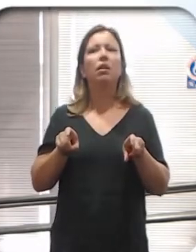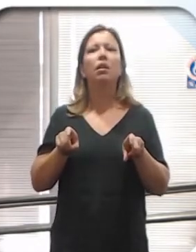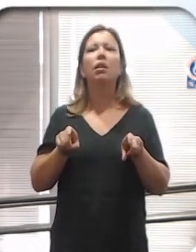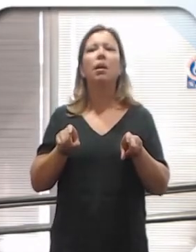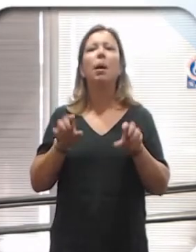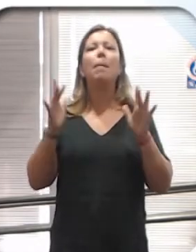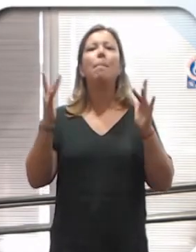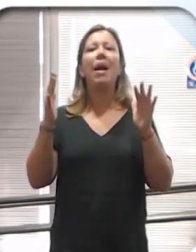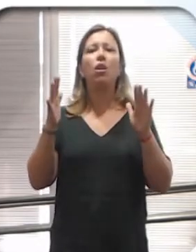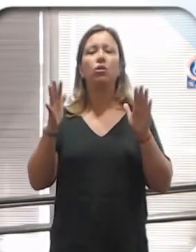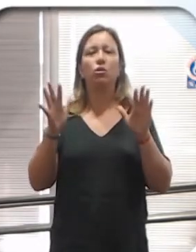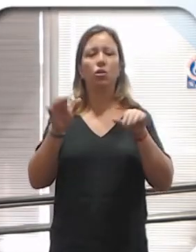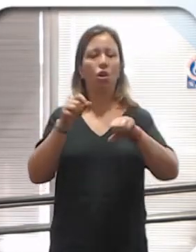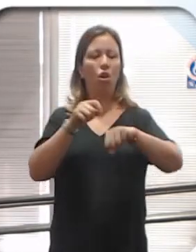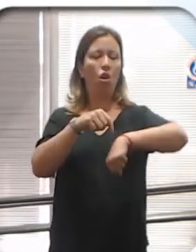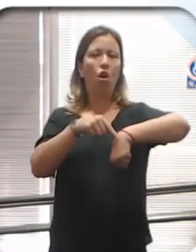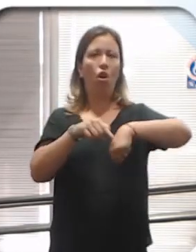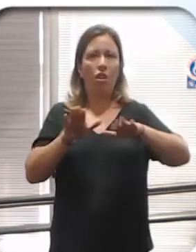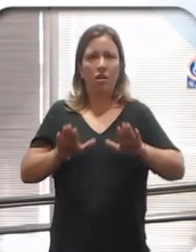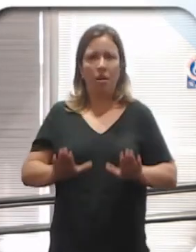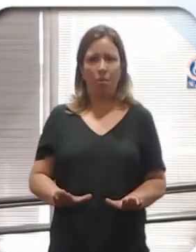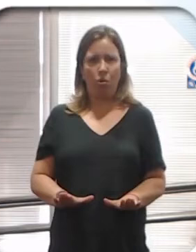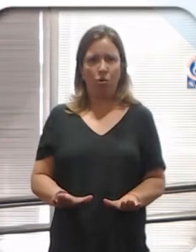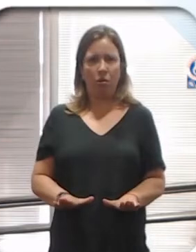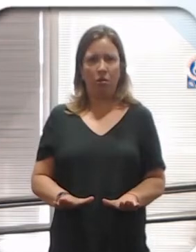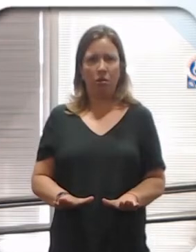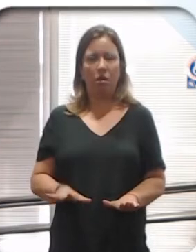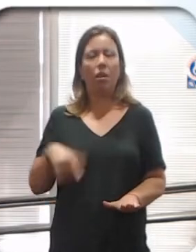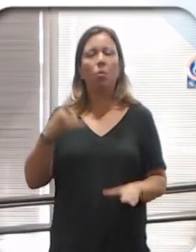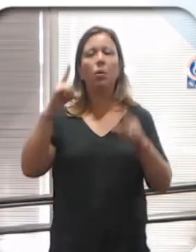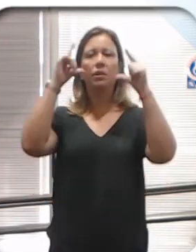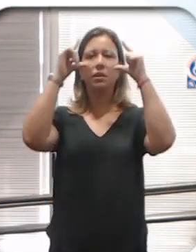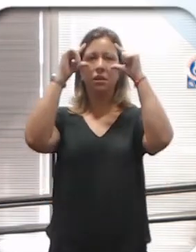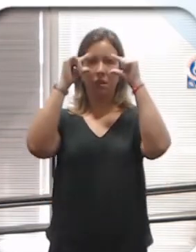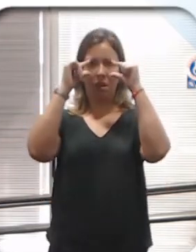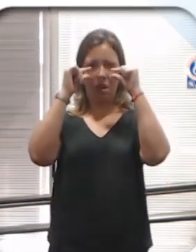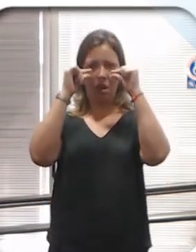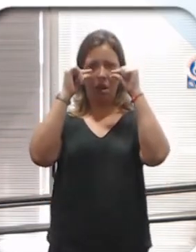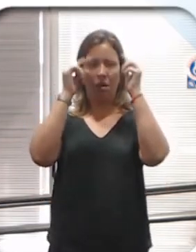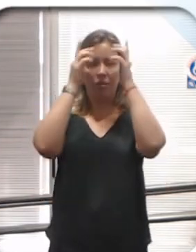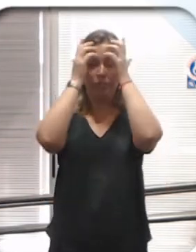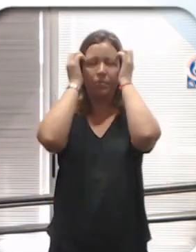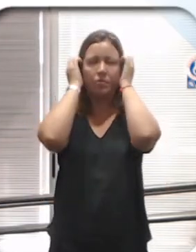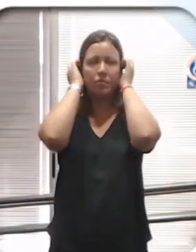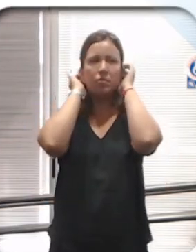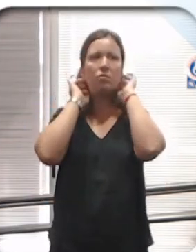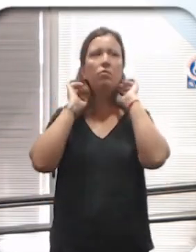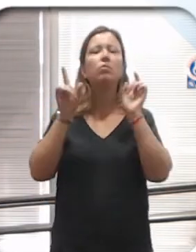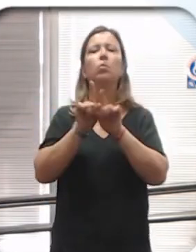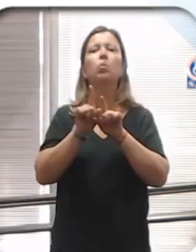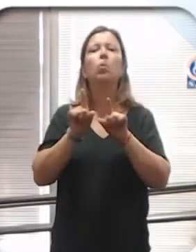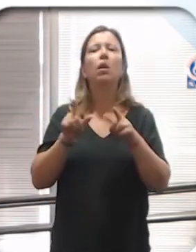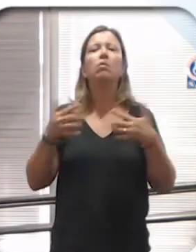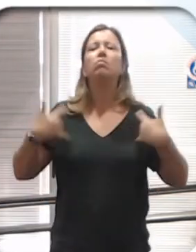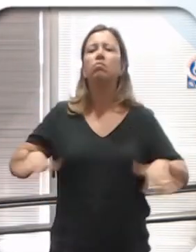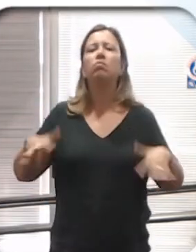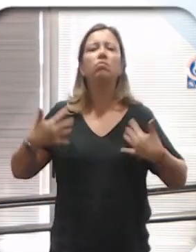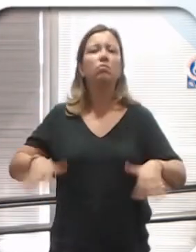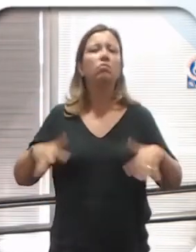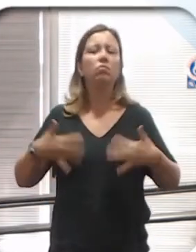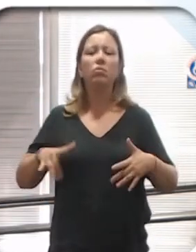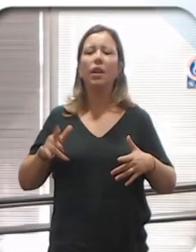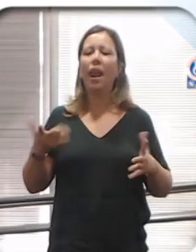en las rodillas y que cierren los ojos, que tratemos de sacar todo lo que tenga que ser estímulo,